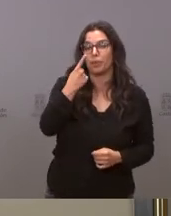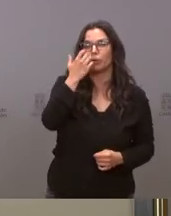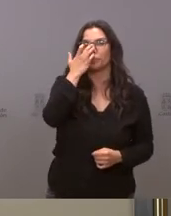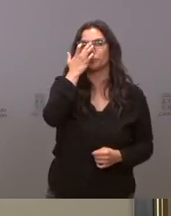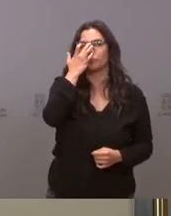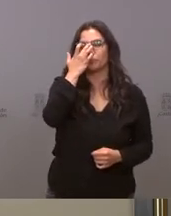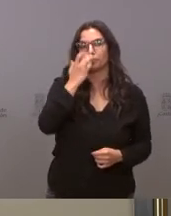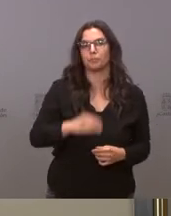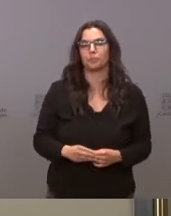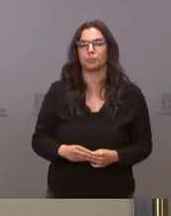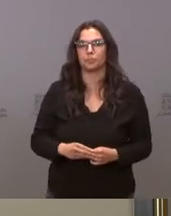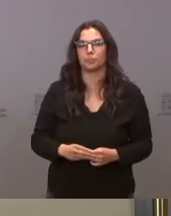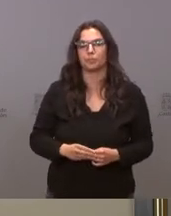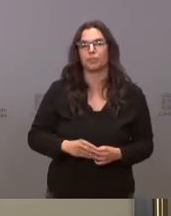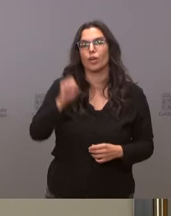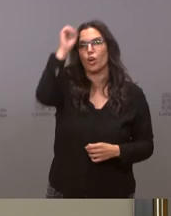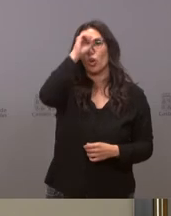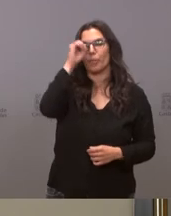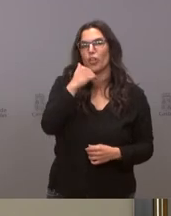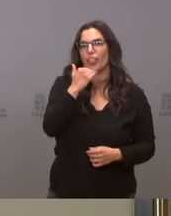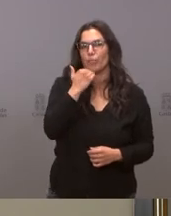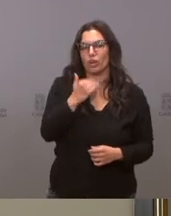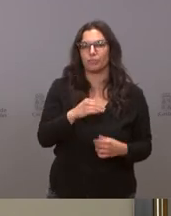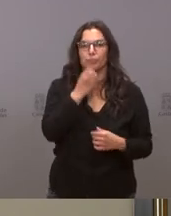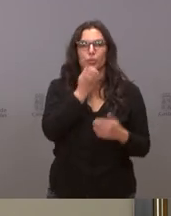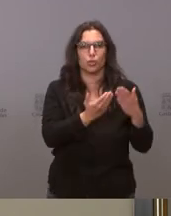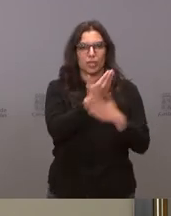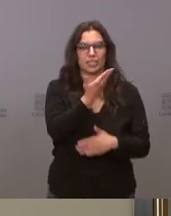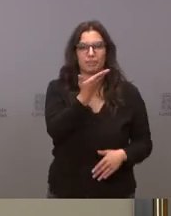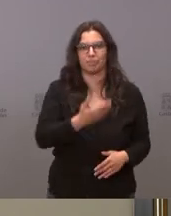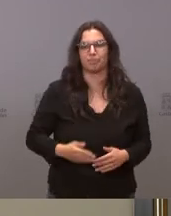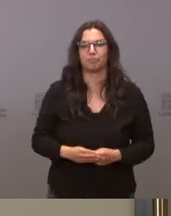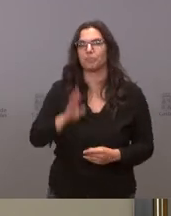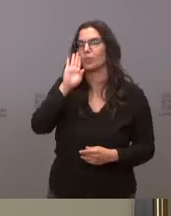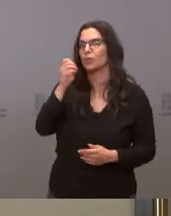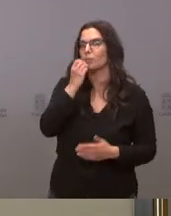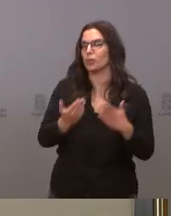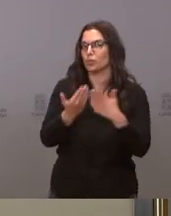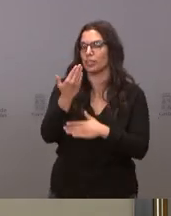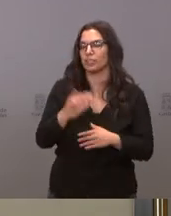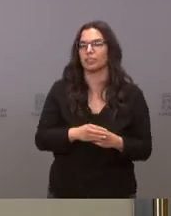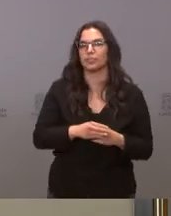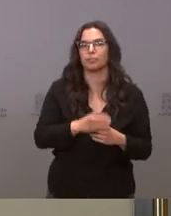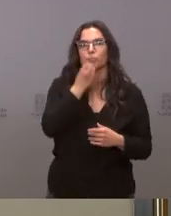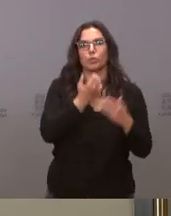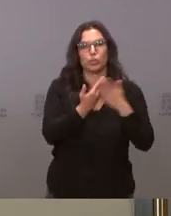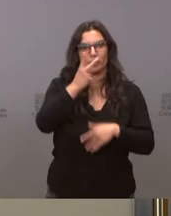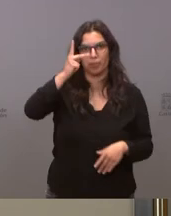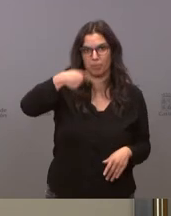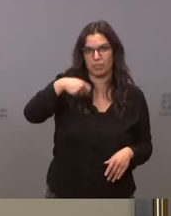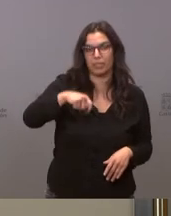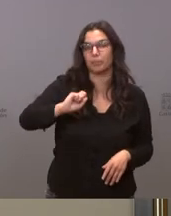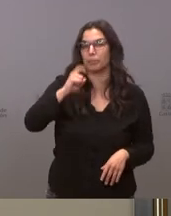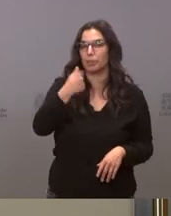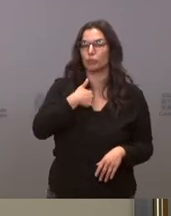con Manuel Herrera de la opinión de Zamora buenos días Manuel hola buenos días buenos días vicepresidente lo primero